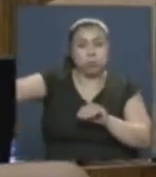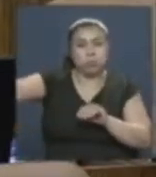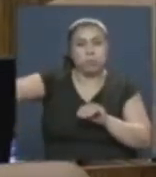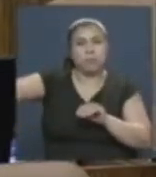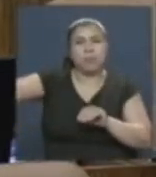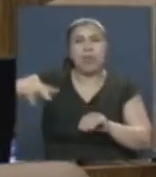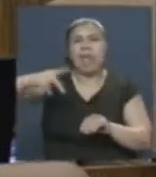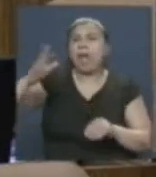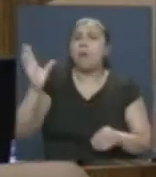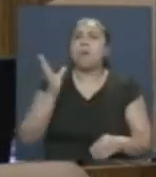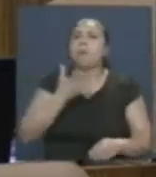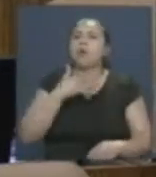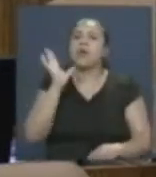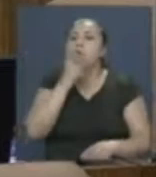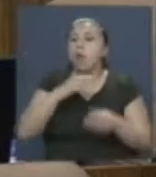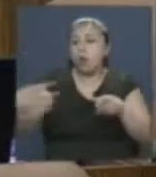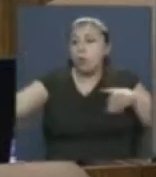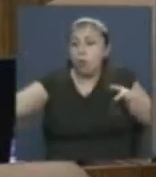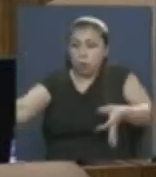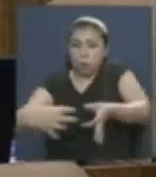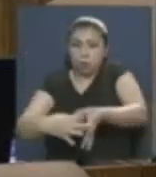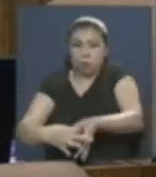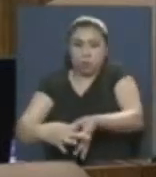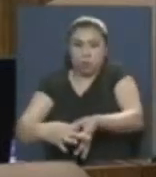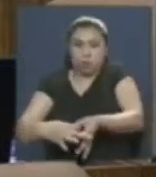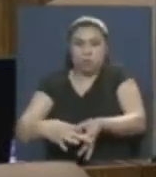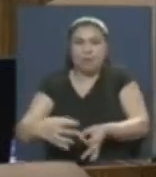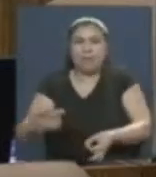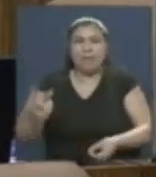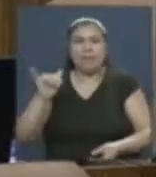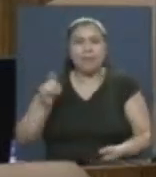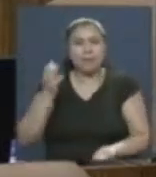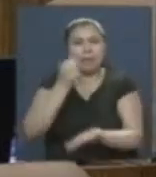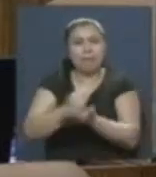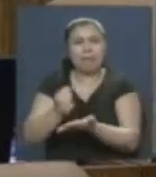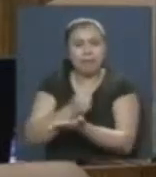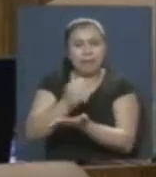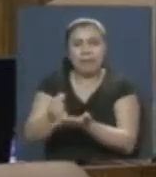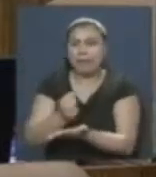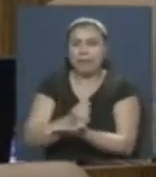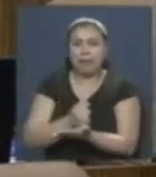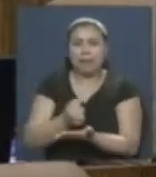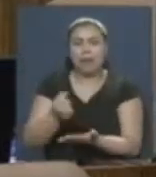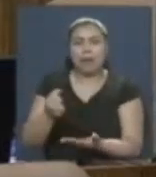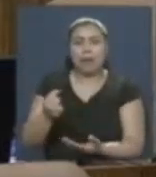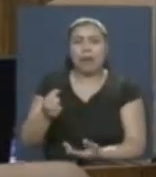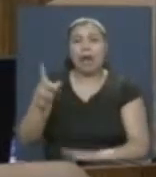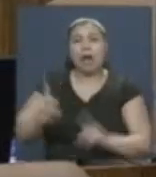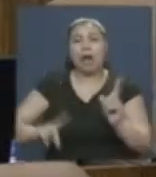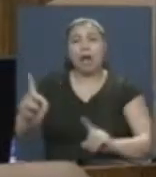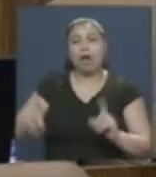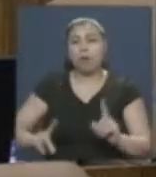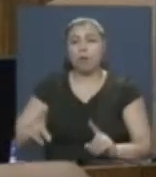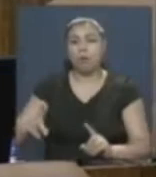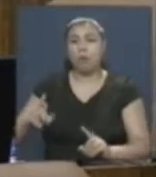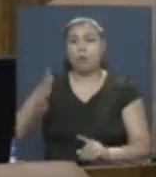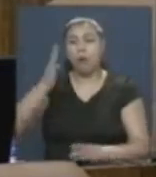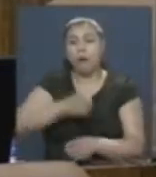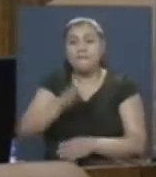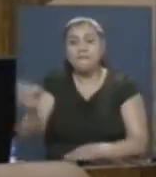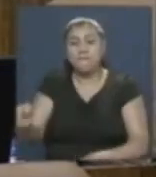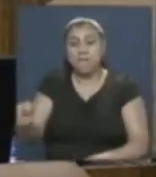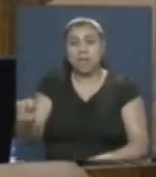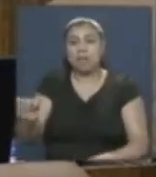sin conexión con el resto del país y tengamos que andar tramitando, o a veces como lo hacen algunos vecinos, a través de territorio